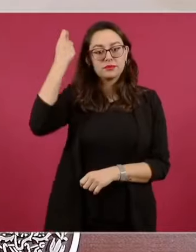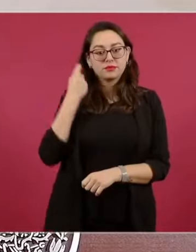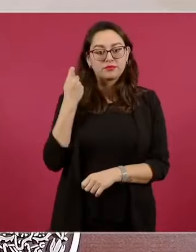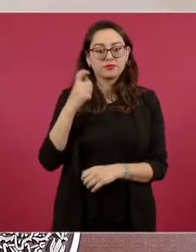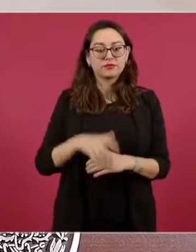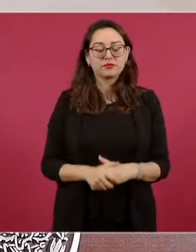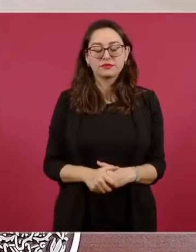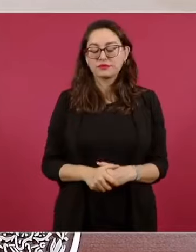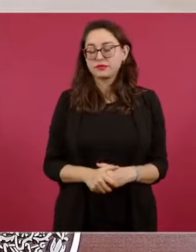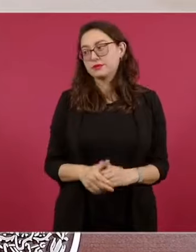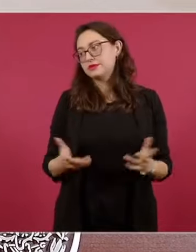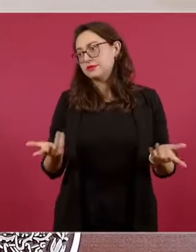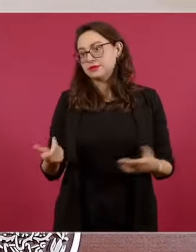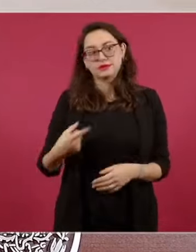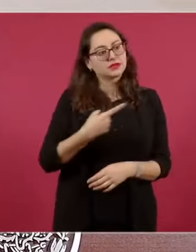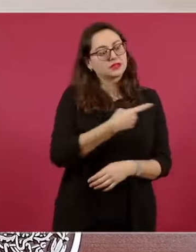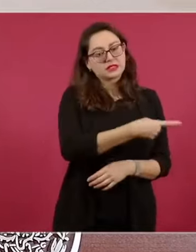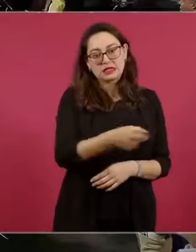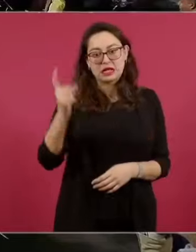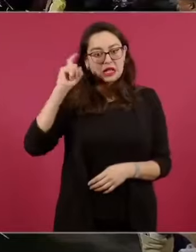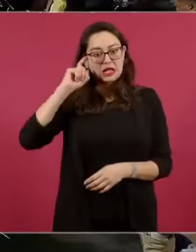¿Por qué pones de las pensiones? lo que… Gracias. Gracias. Gracias.